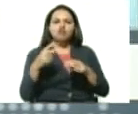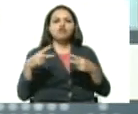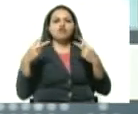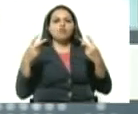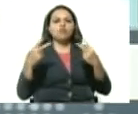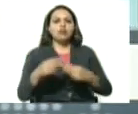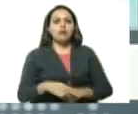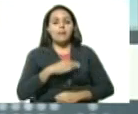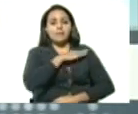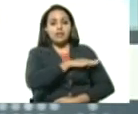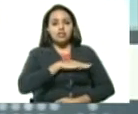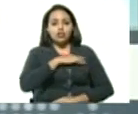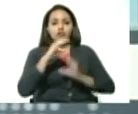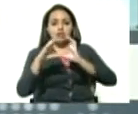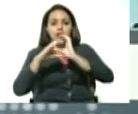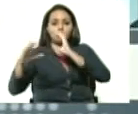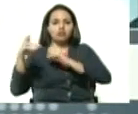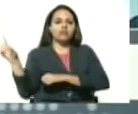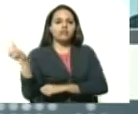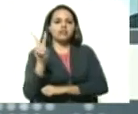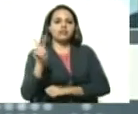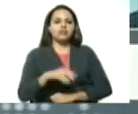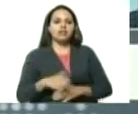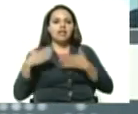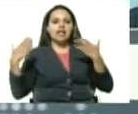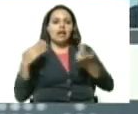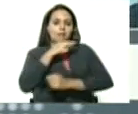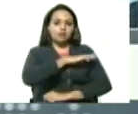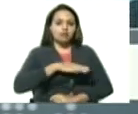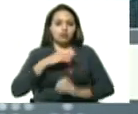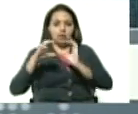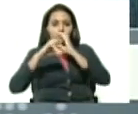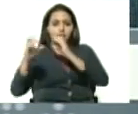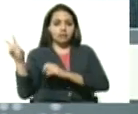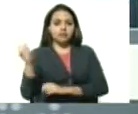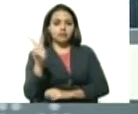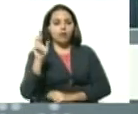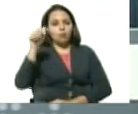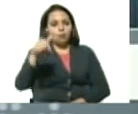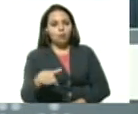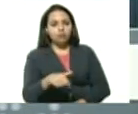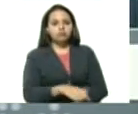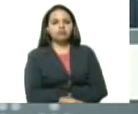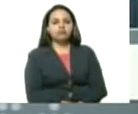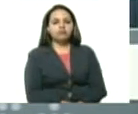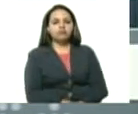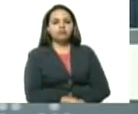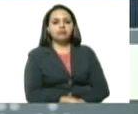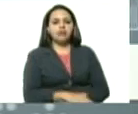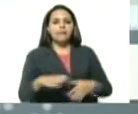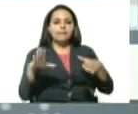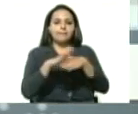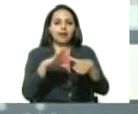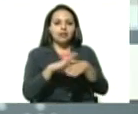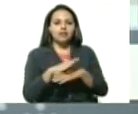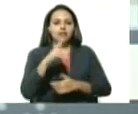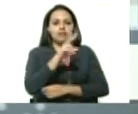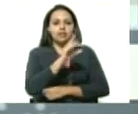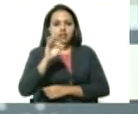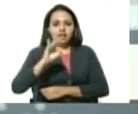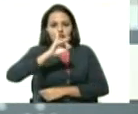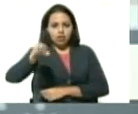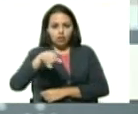la misión Transporte Venezuela, la gran misión Transporte hoy, martes 23 de junio,